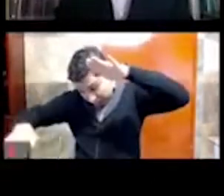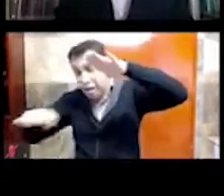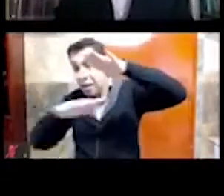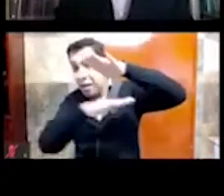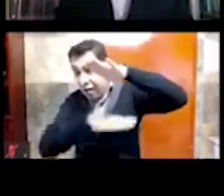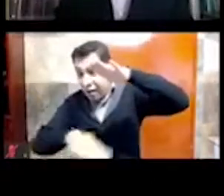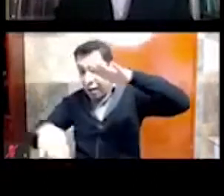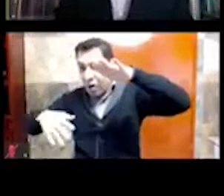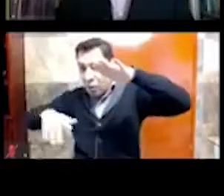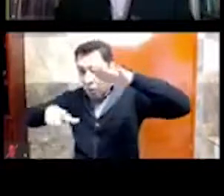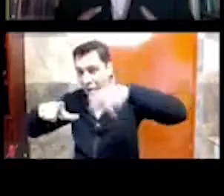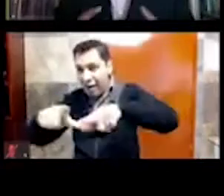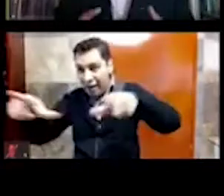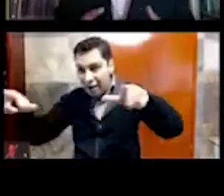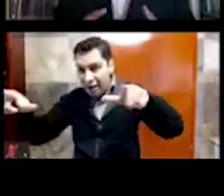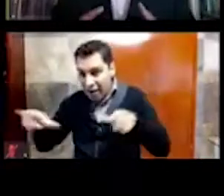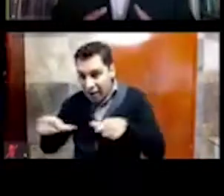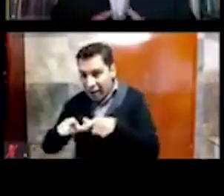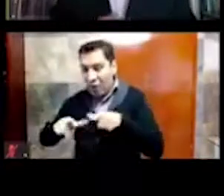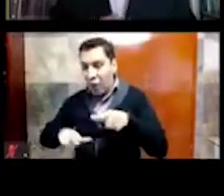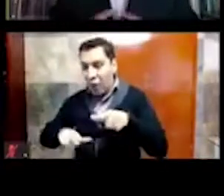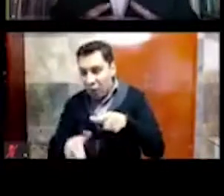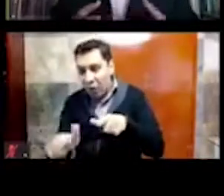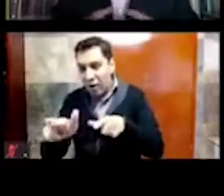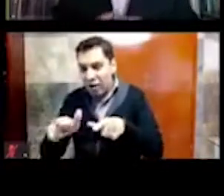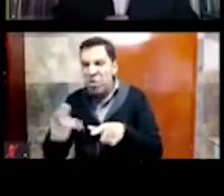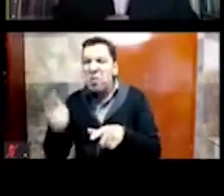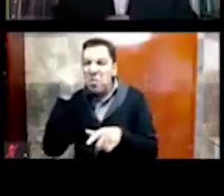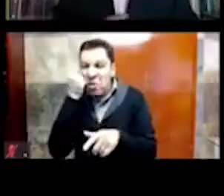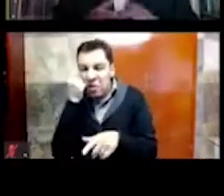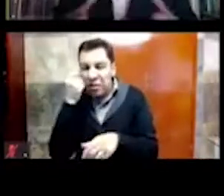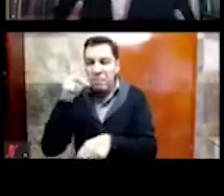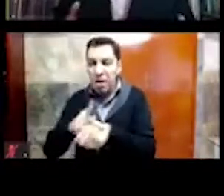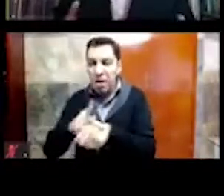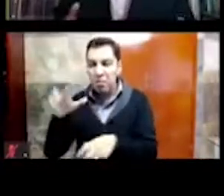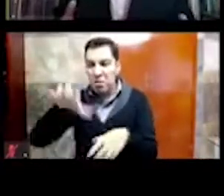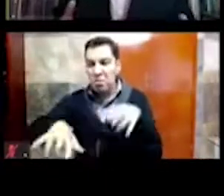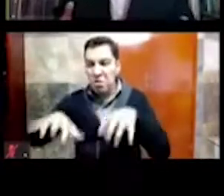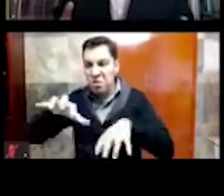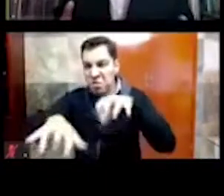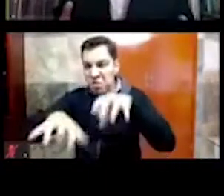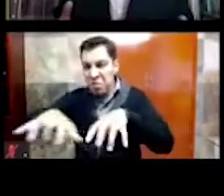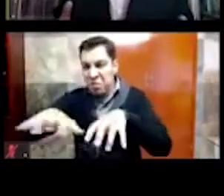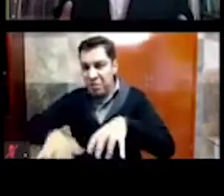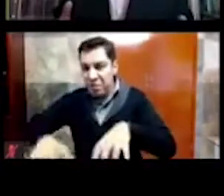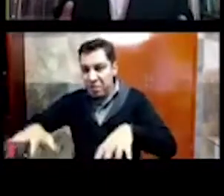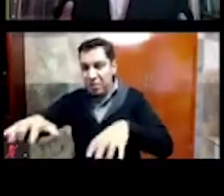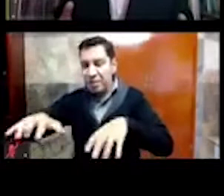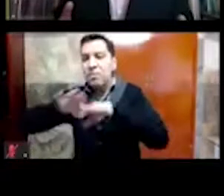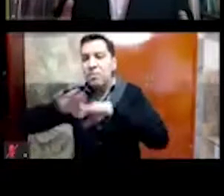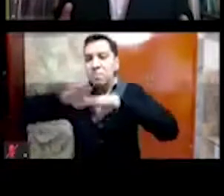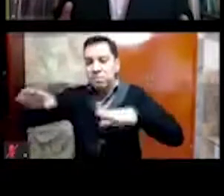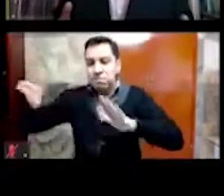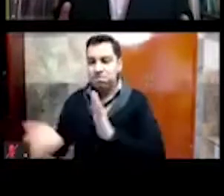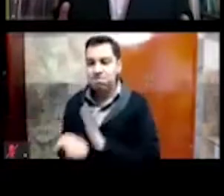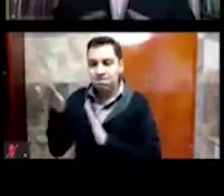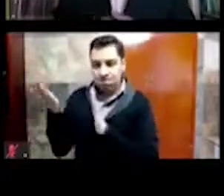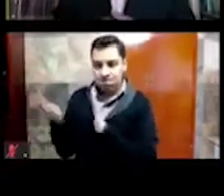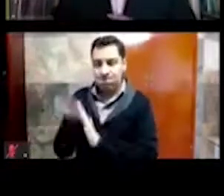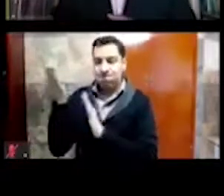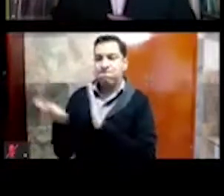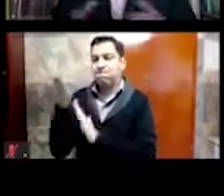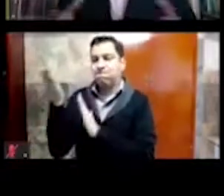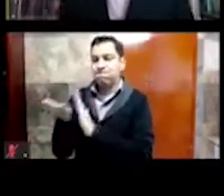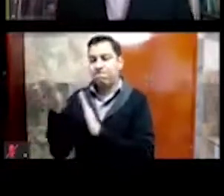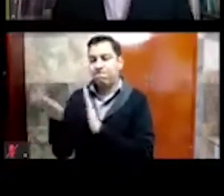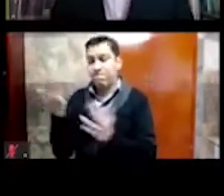de época prehispánica a la época actual, que hoy mucho queda también de lo que fue Tenochtitlán, en el centro histórico,